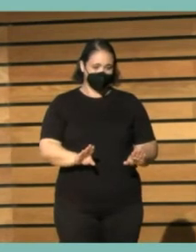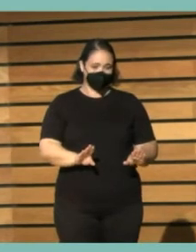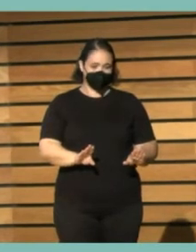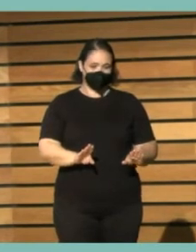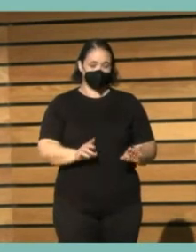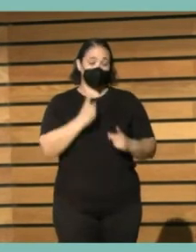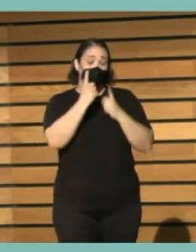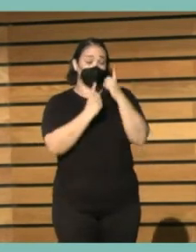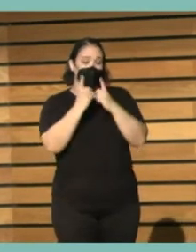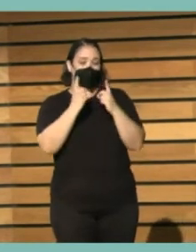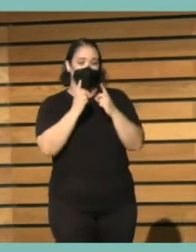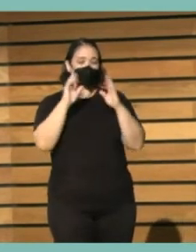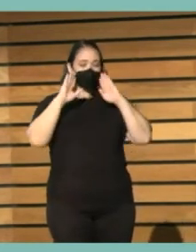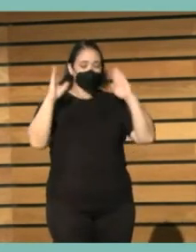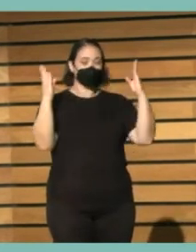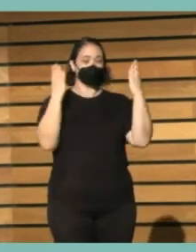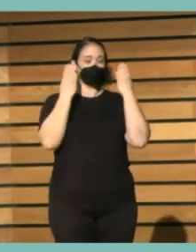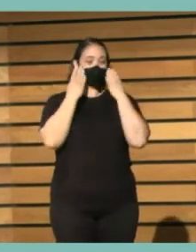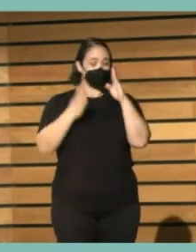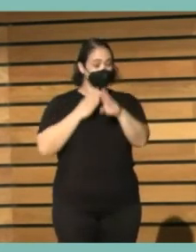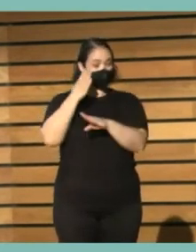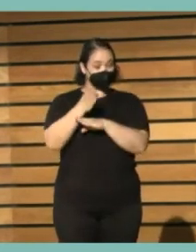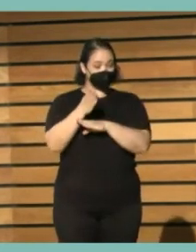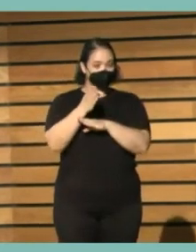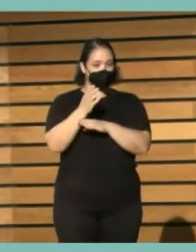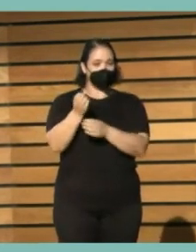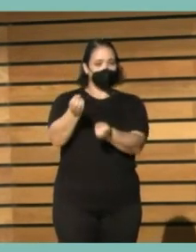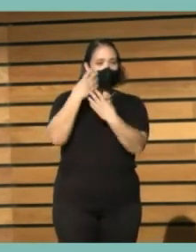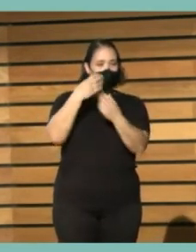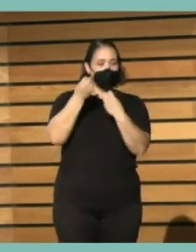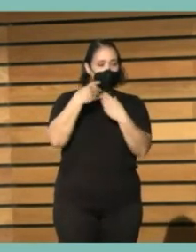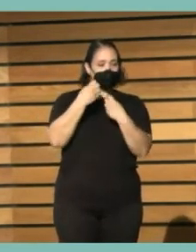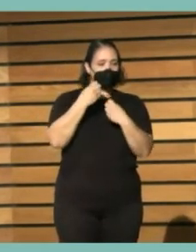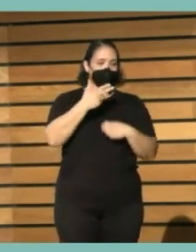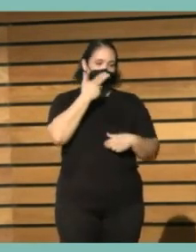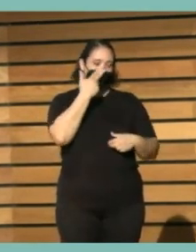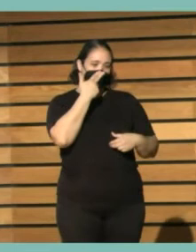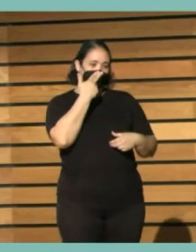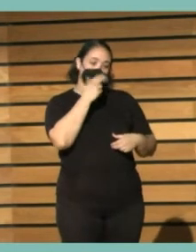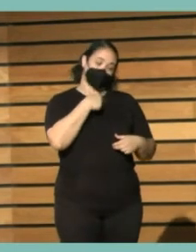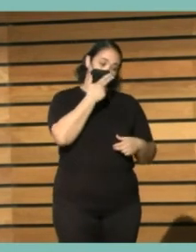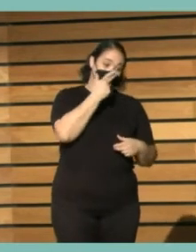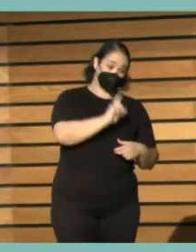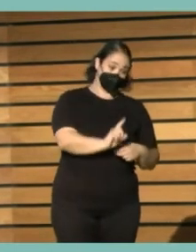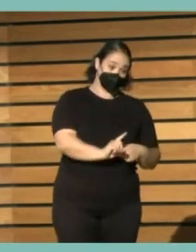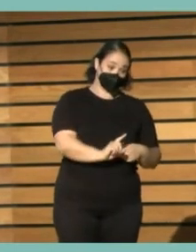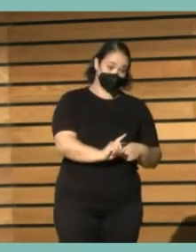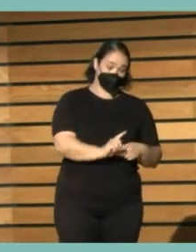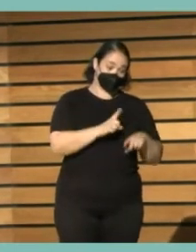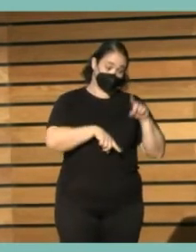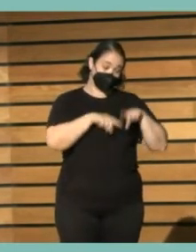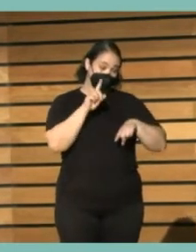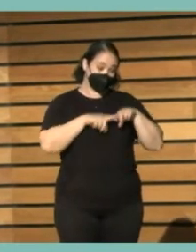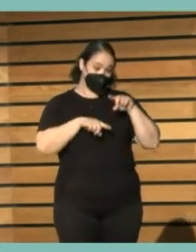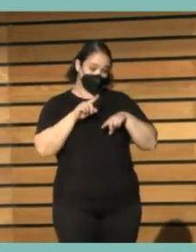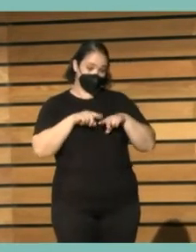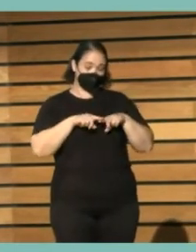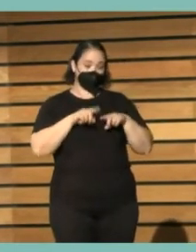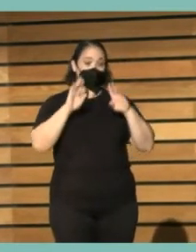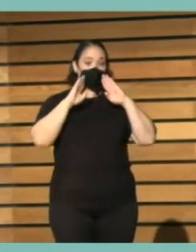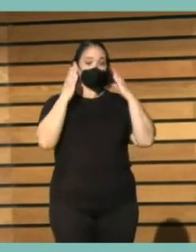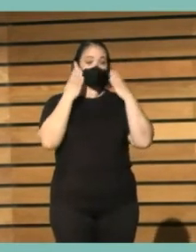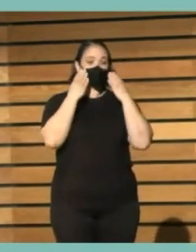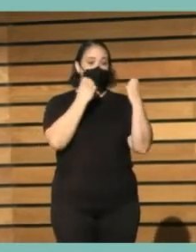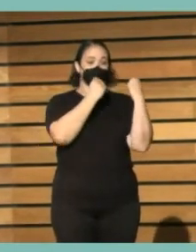hay veces que acudes a un congreso y lo que te cuentan desde el estado puede interesar más o menos la potencia del congreso